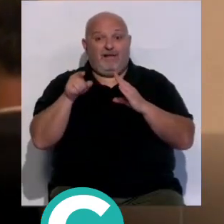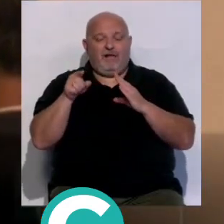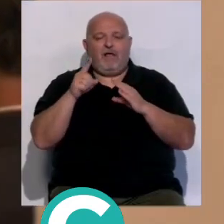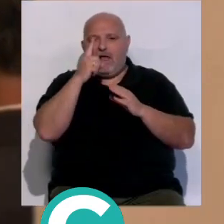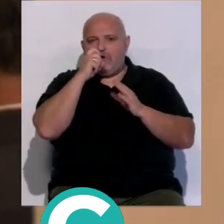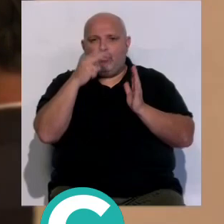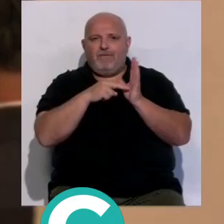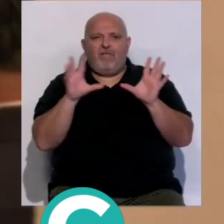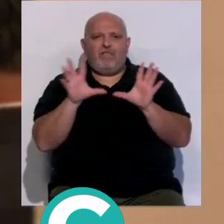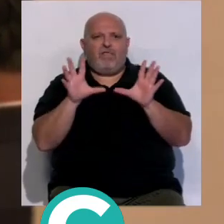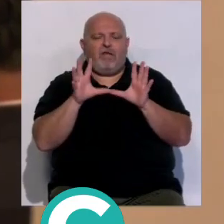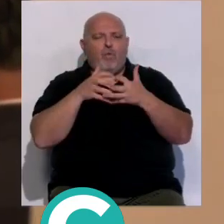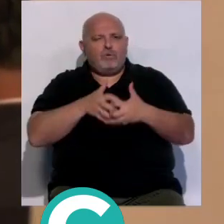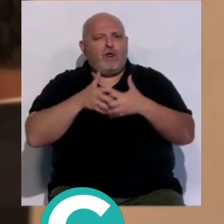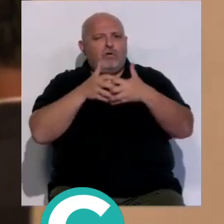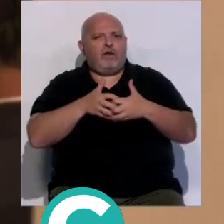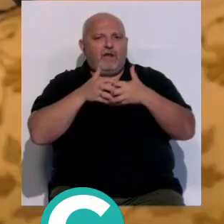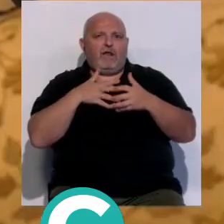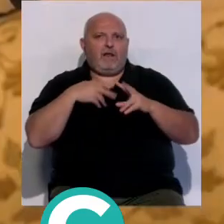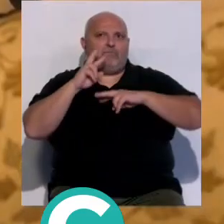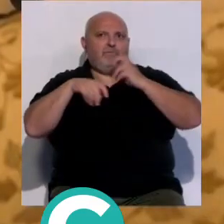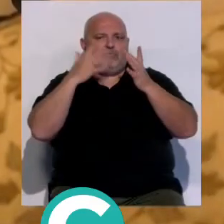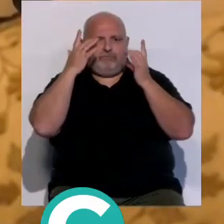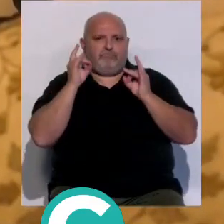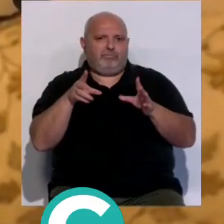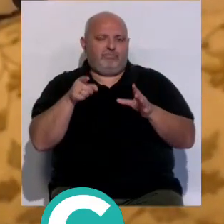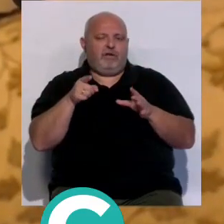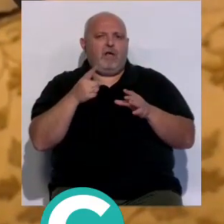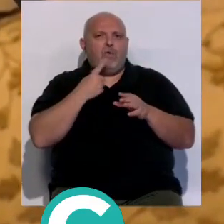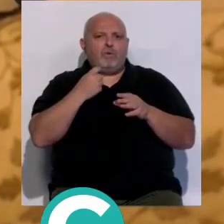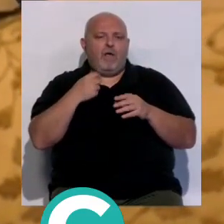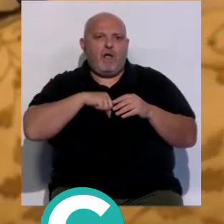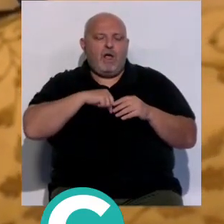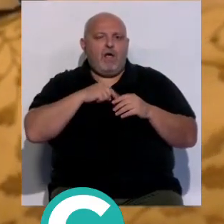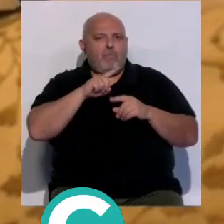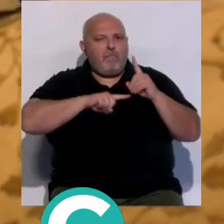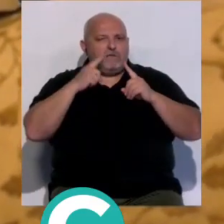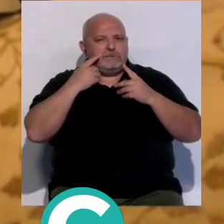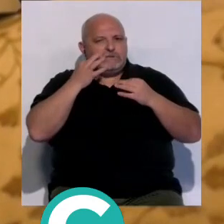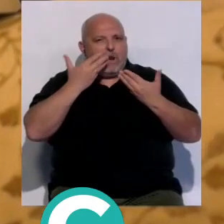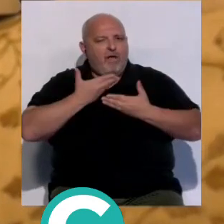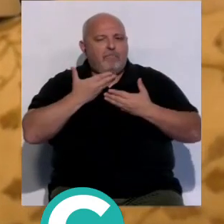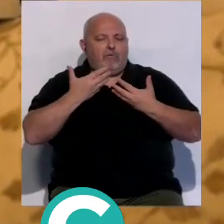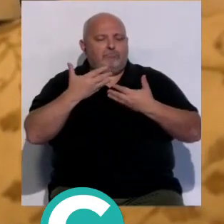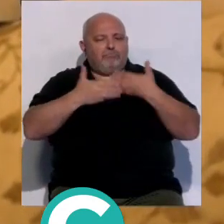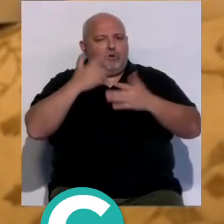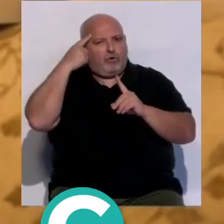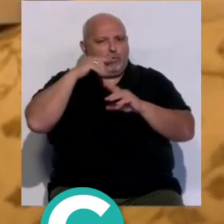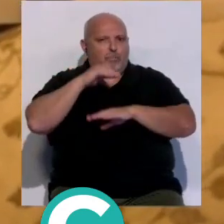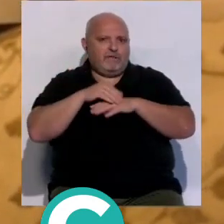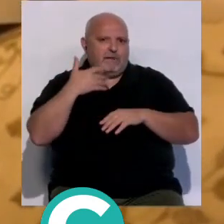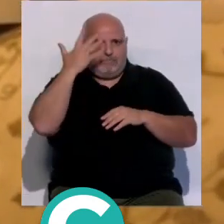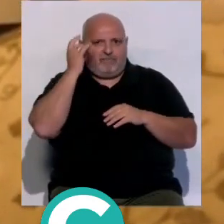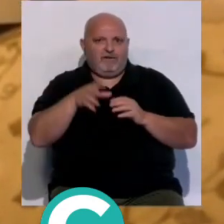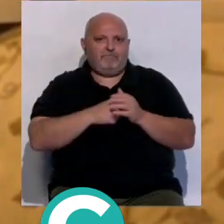desde el año 2010 venía luchando en la restauración del templo y aunque casi le cuesta la salud su objetivo se ha cumplido y con creces